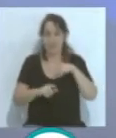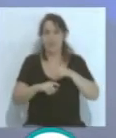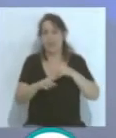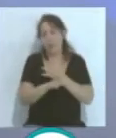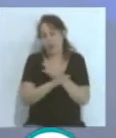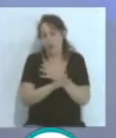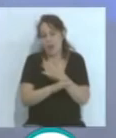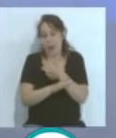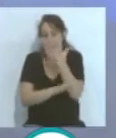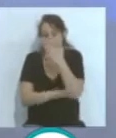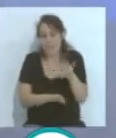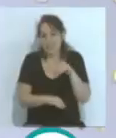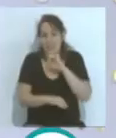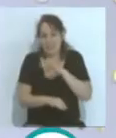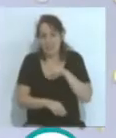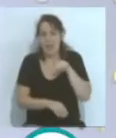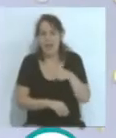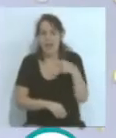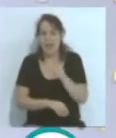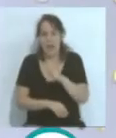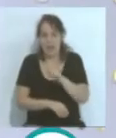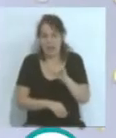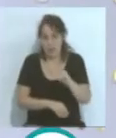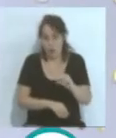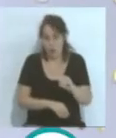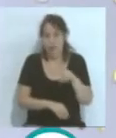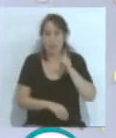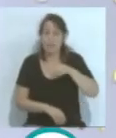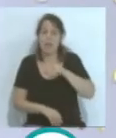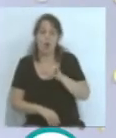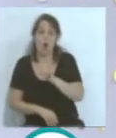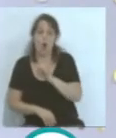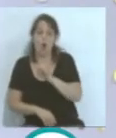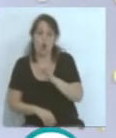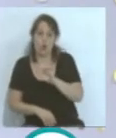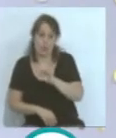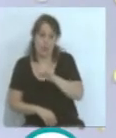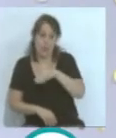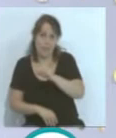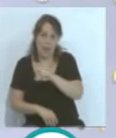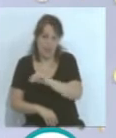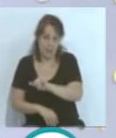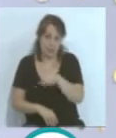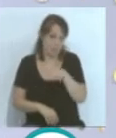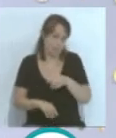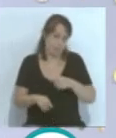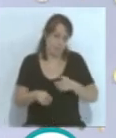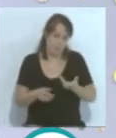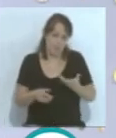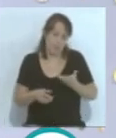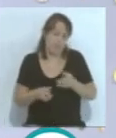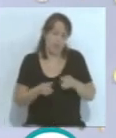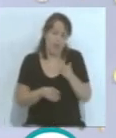John Ander Garrido. Su Garrido y su José Maris, que al final son los que mantienen un poco al entrenador dentro del campo, entonces al final